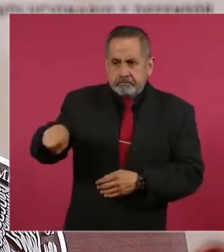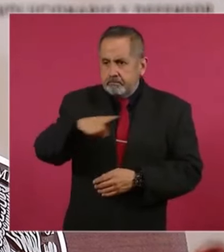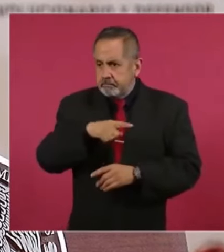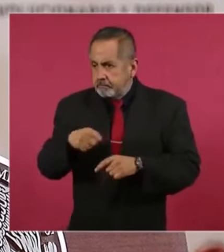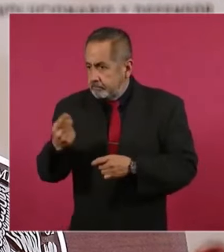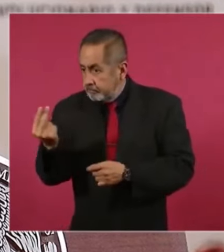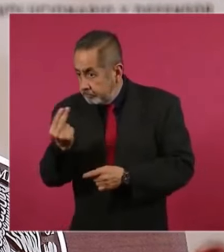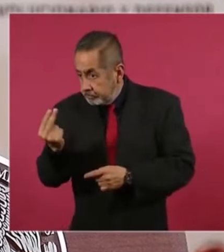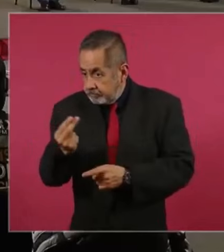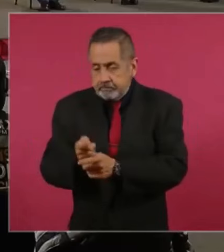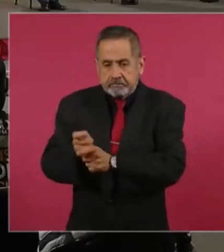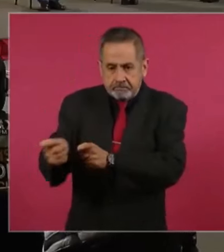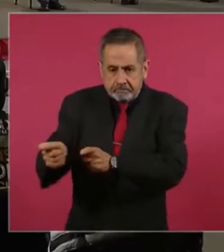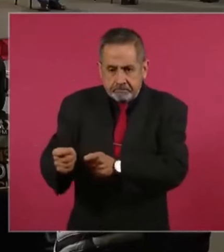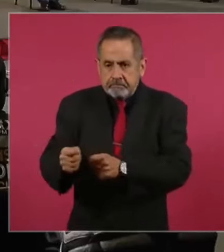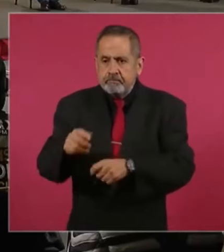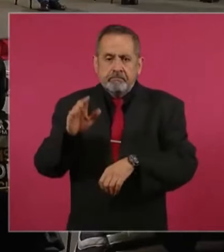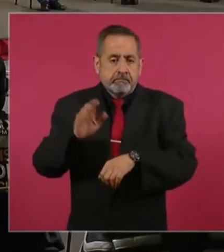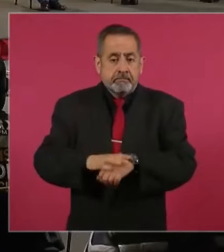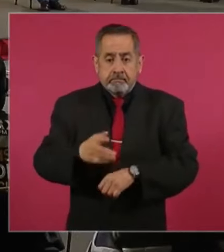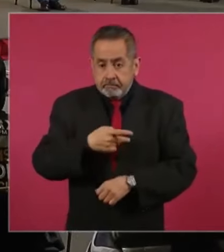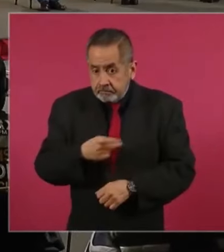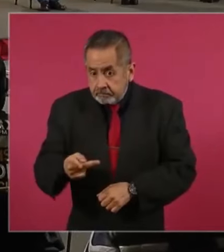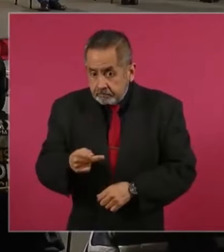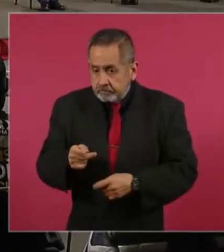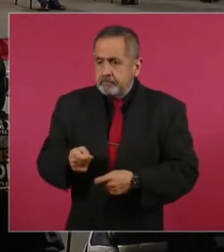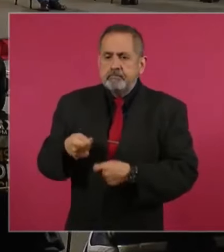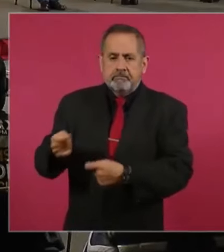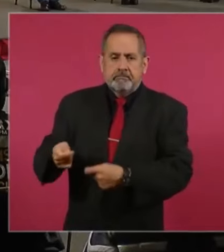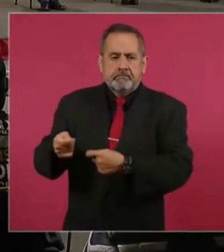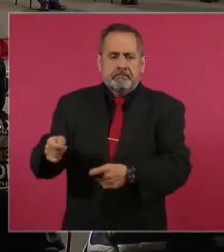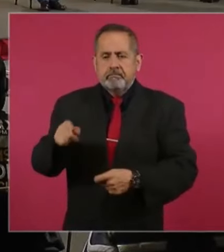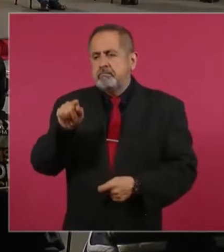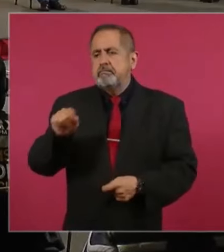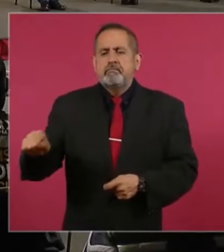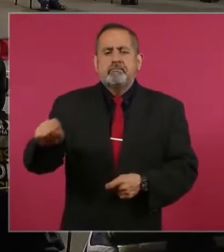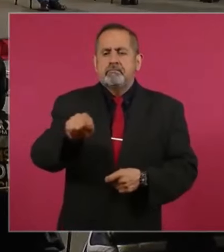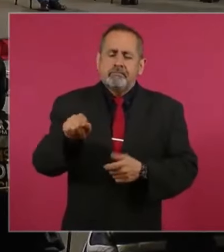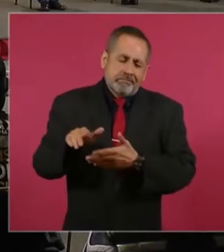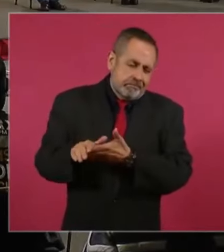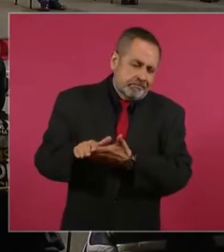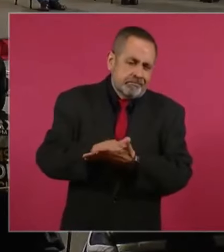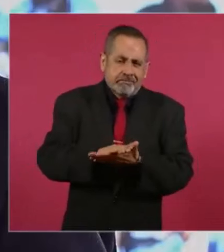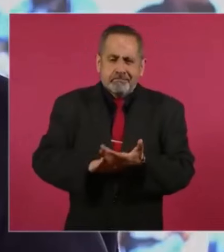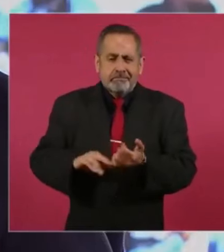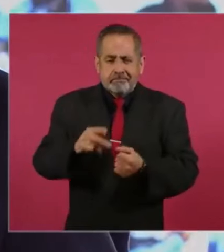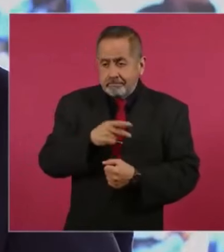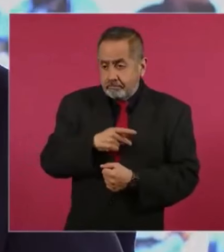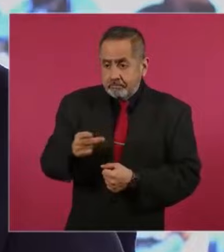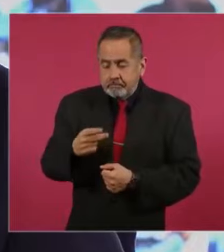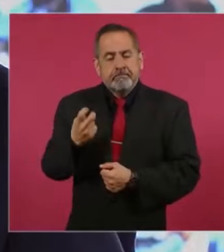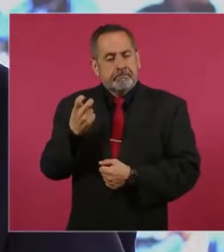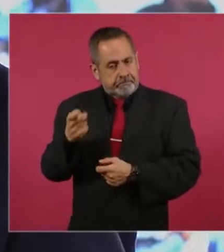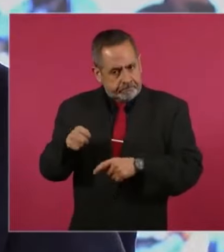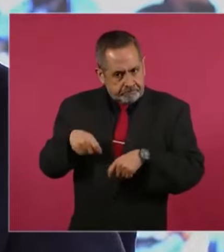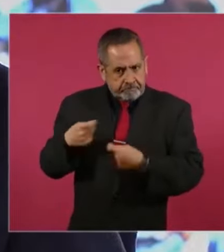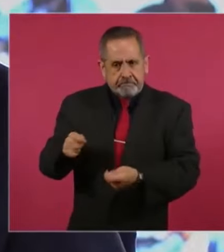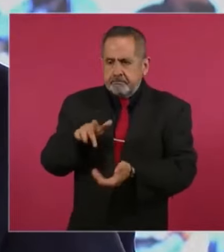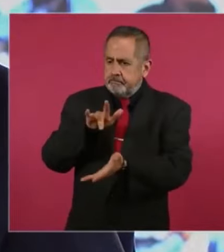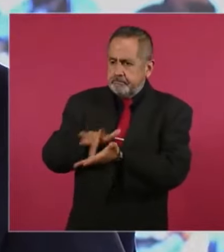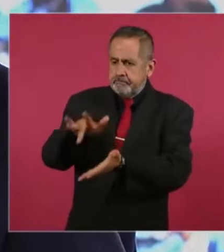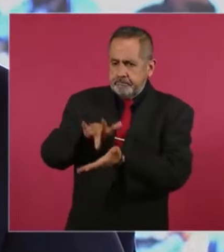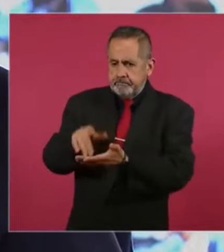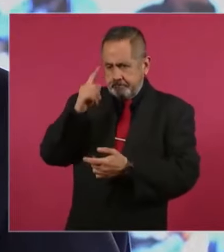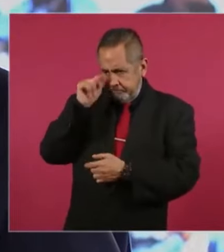necesitan, es decir, a los estudiantes que cuentan con las condiciones materiales de mayor pobreza en el país.